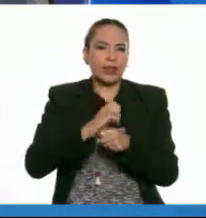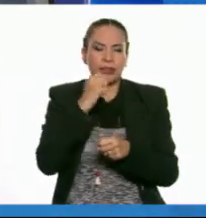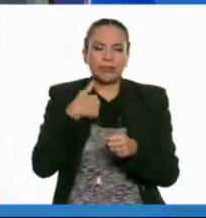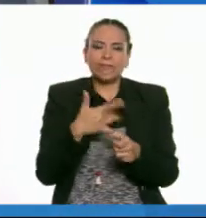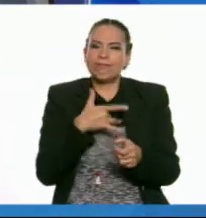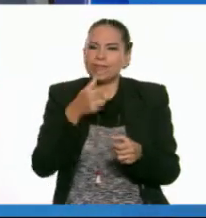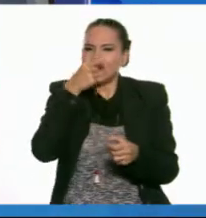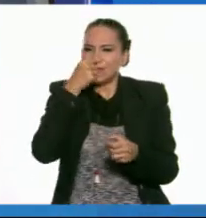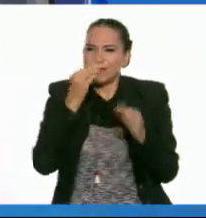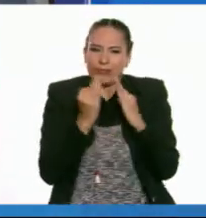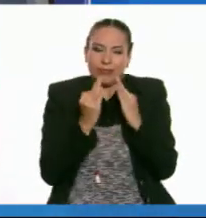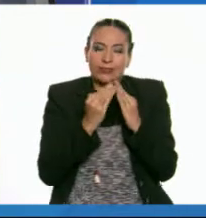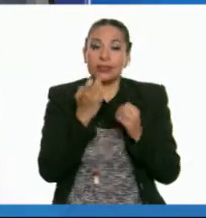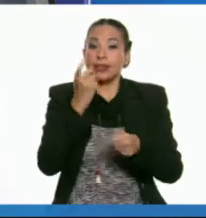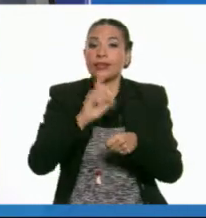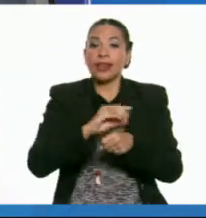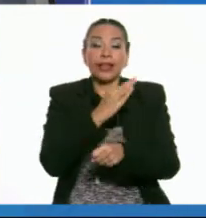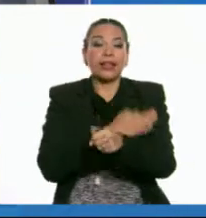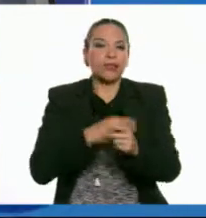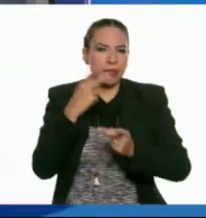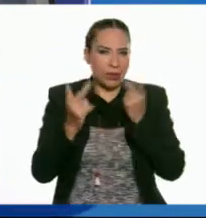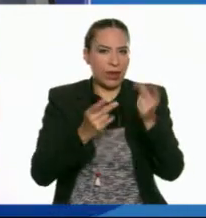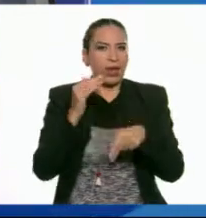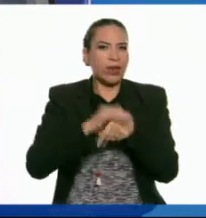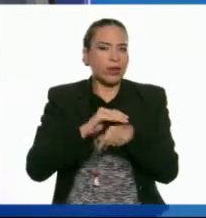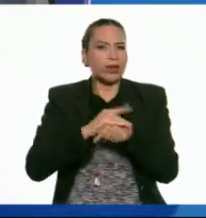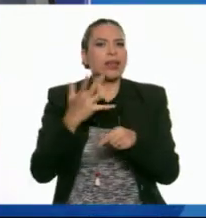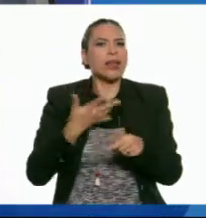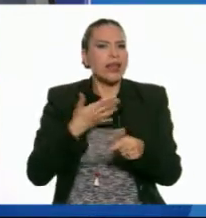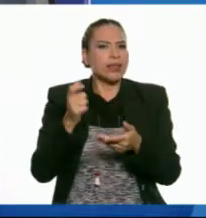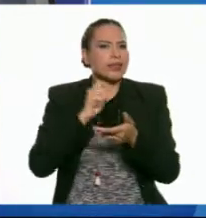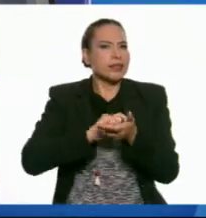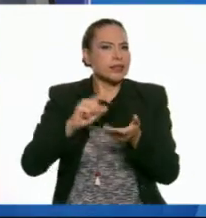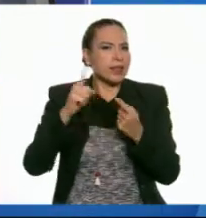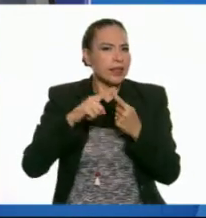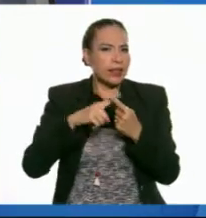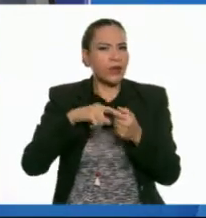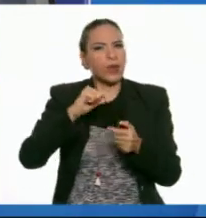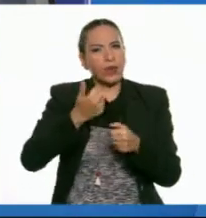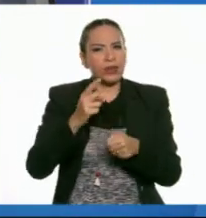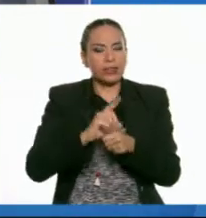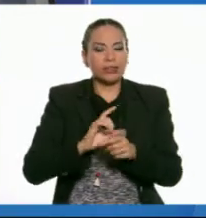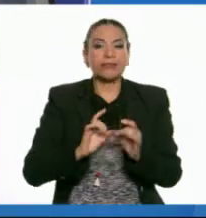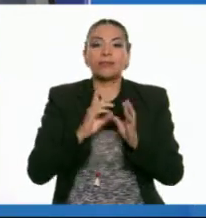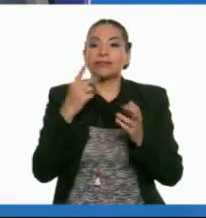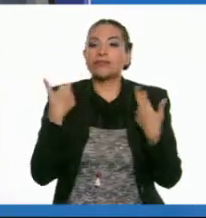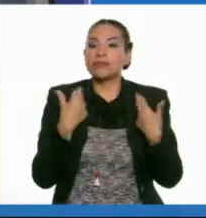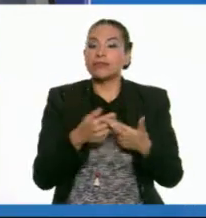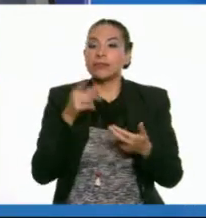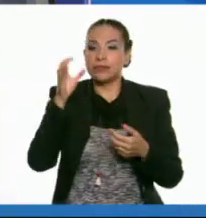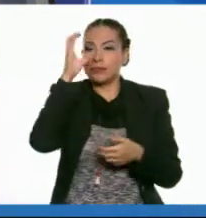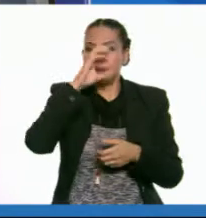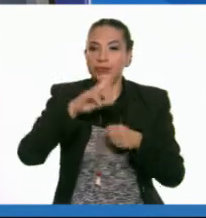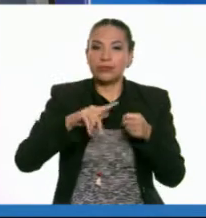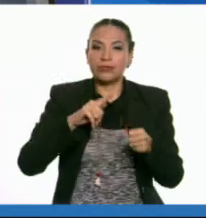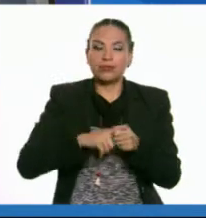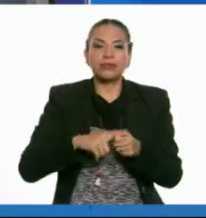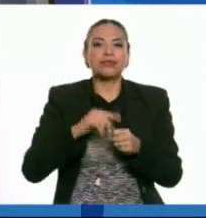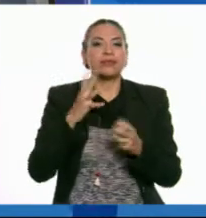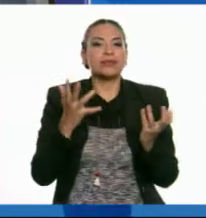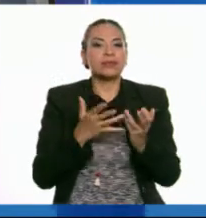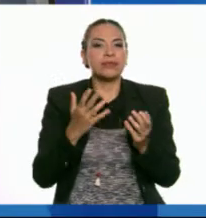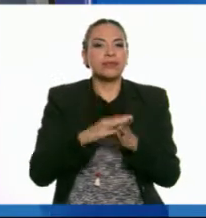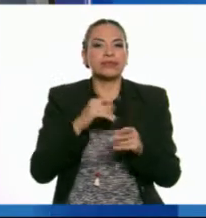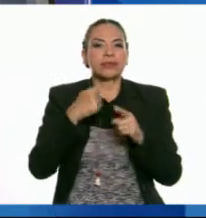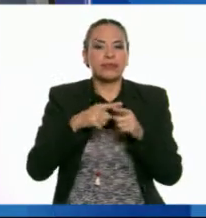resfriado. Ese mismo día en la tarde pregunté a mis amigos qué había de tarea para el día siguiente. Resulta que la maestra de ciencias naturales había dejado